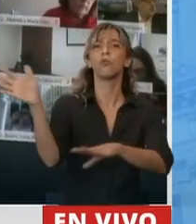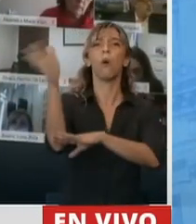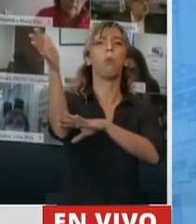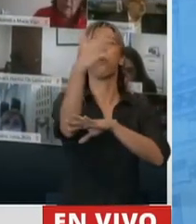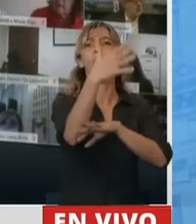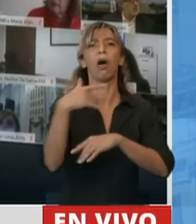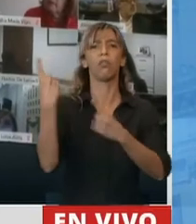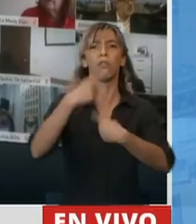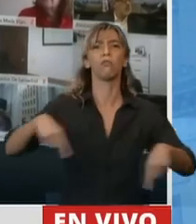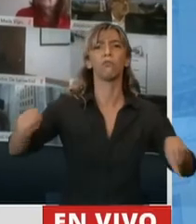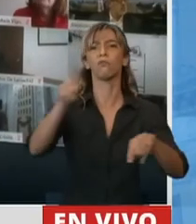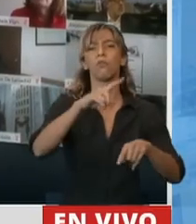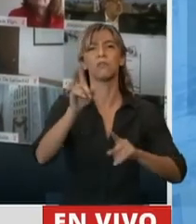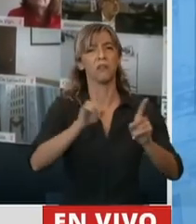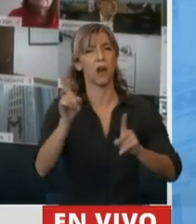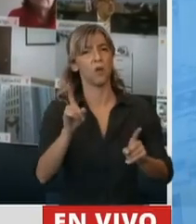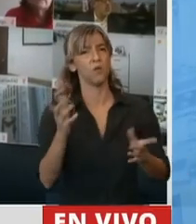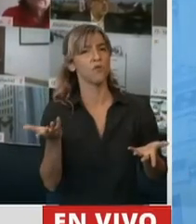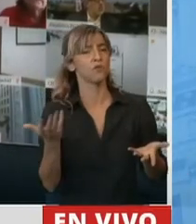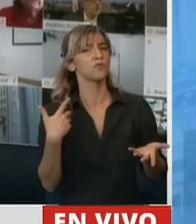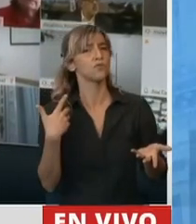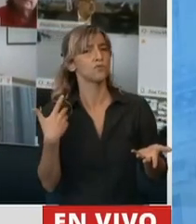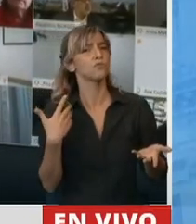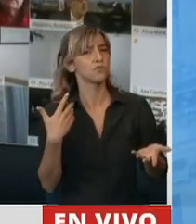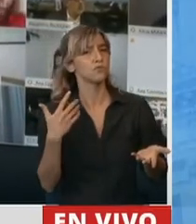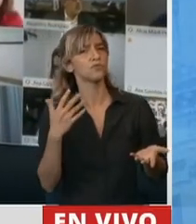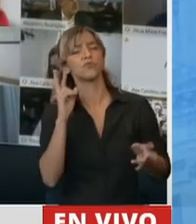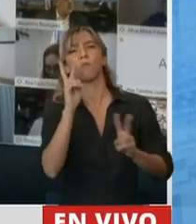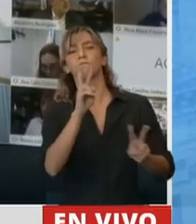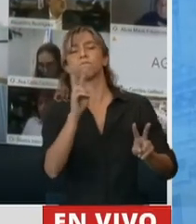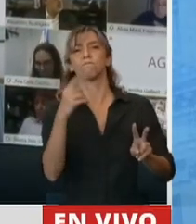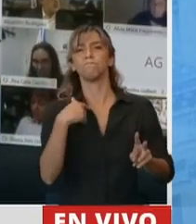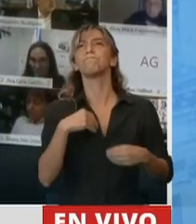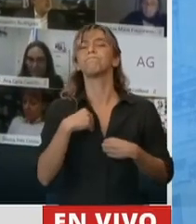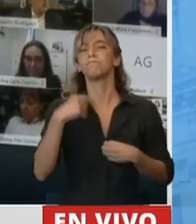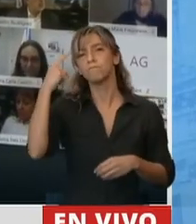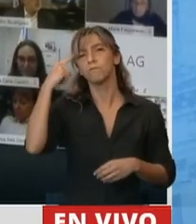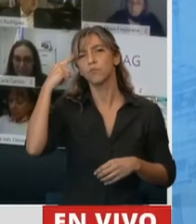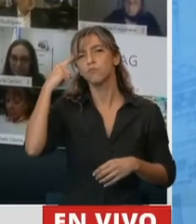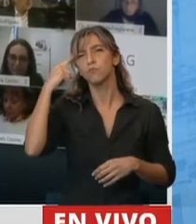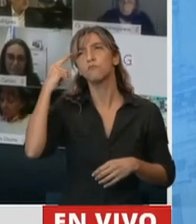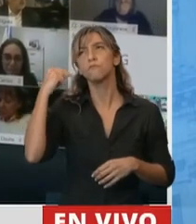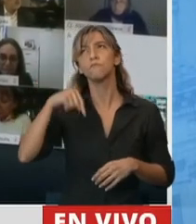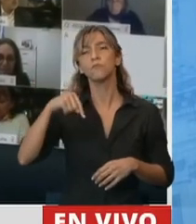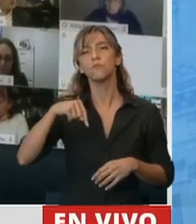envidia. Y pensaba, seguramente cuando haga abuso de la palabra,